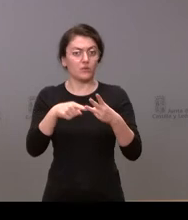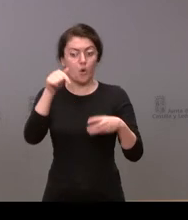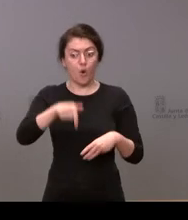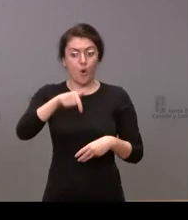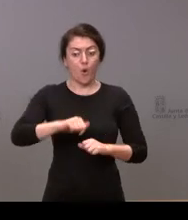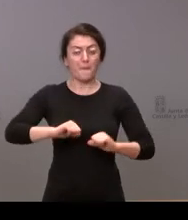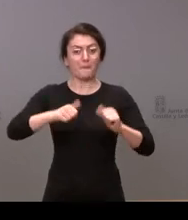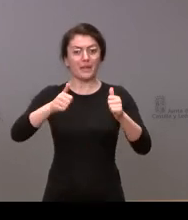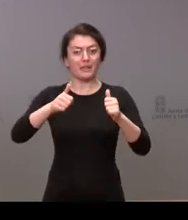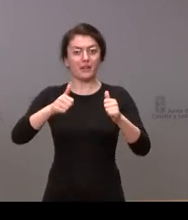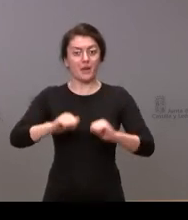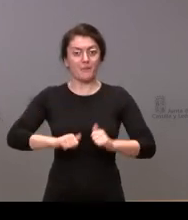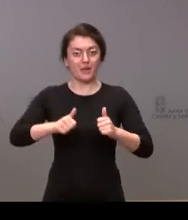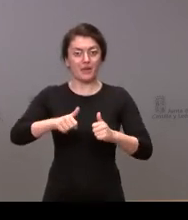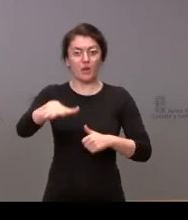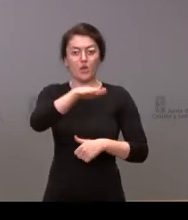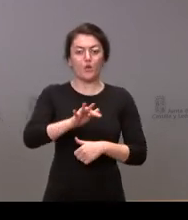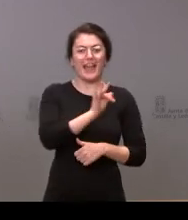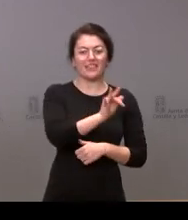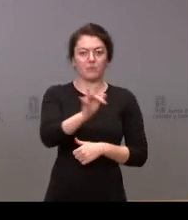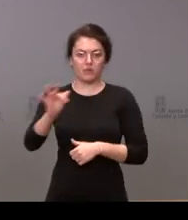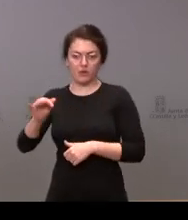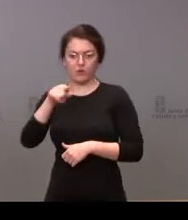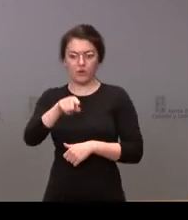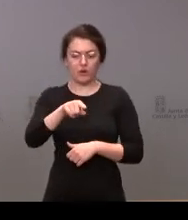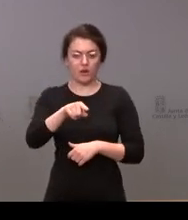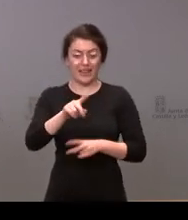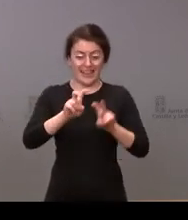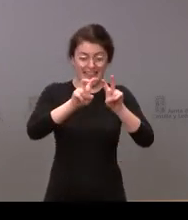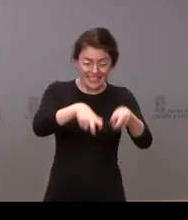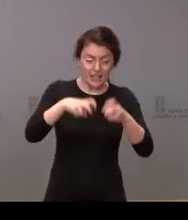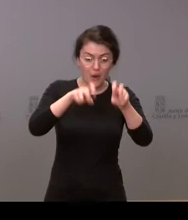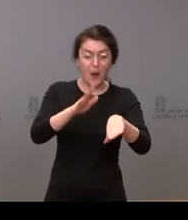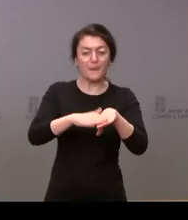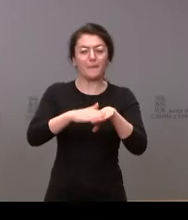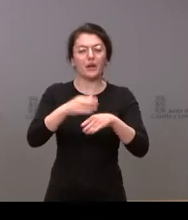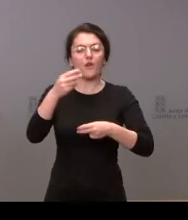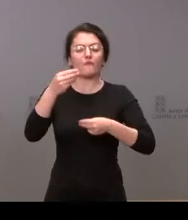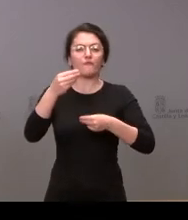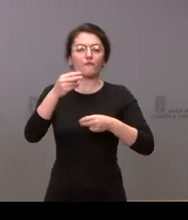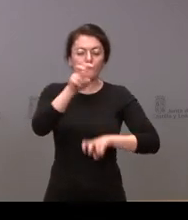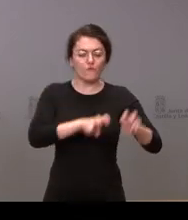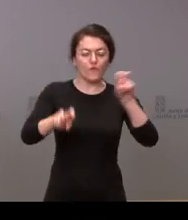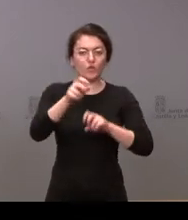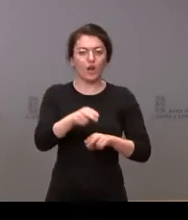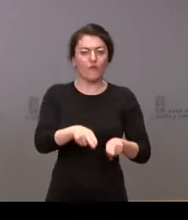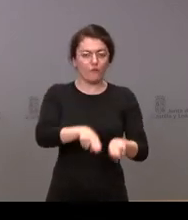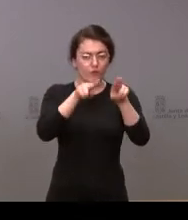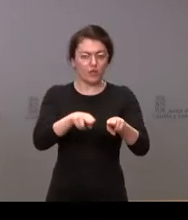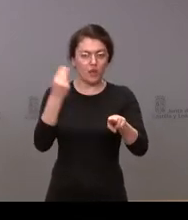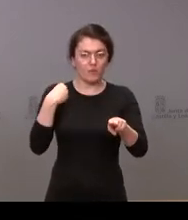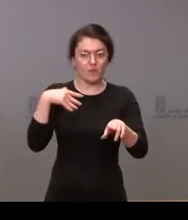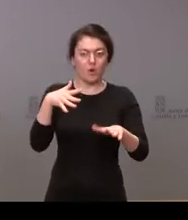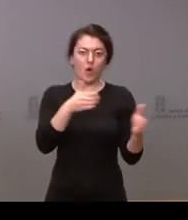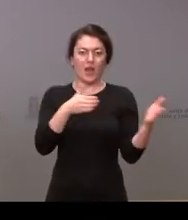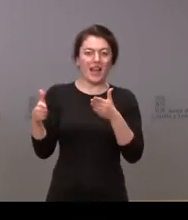excavaciones en el cementerio de Villadangos para buscar a fusilados de la guerra civil esta semana el BOCIL publicaba el